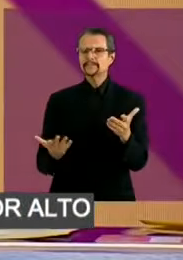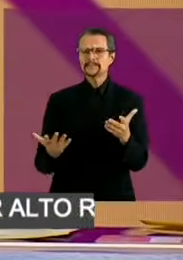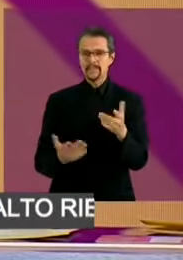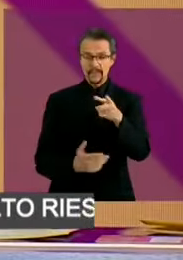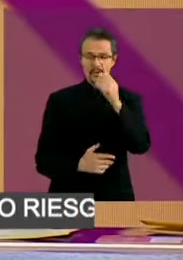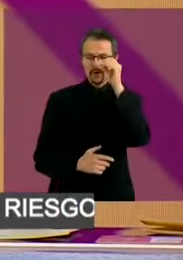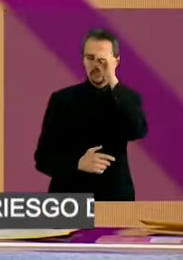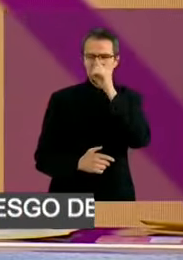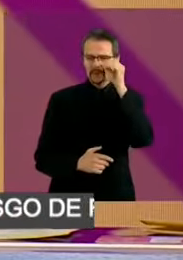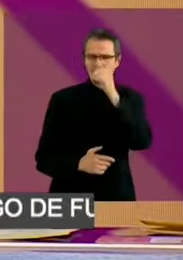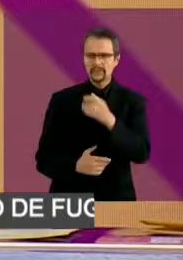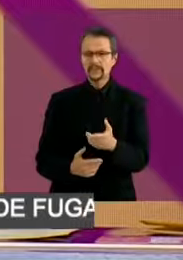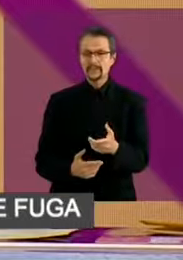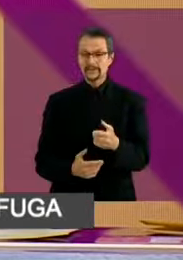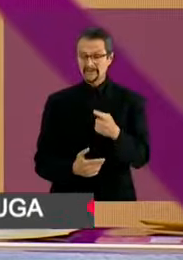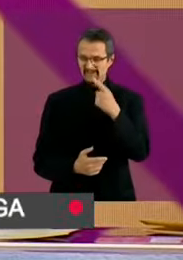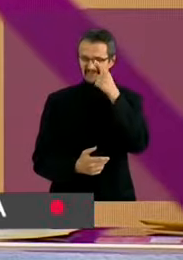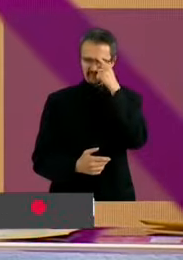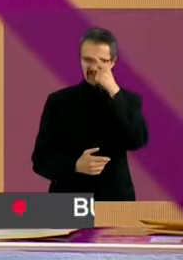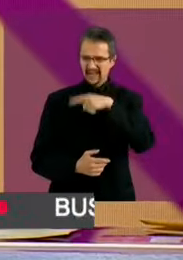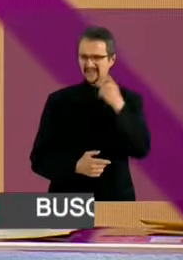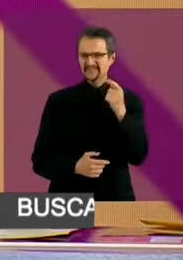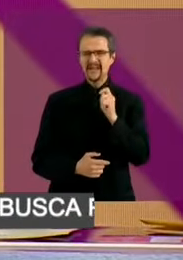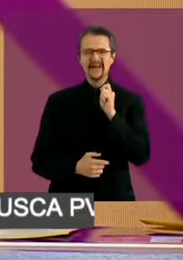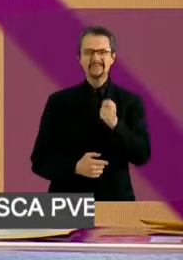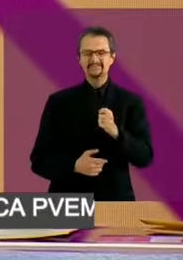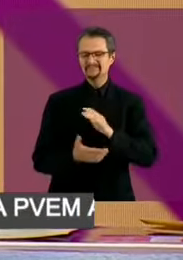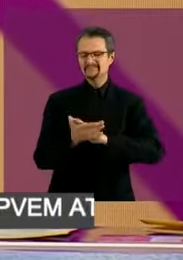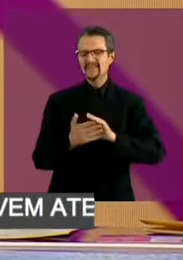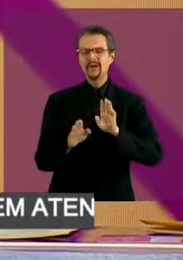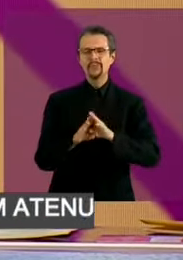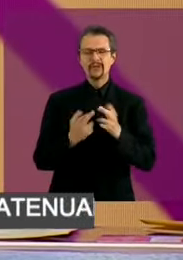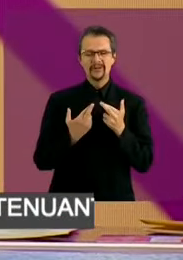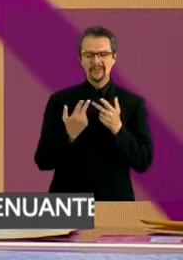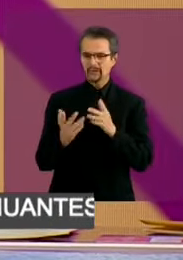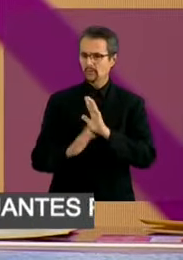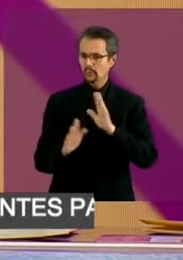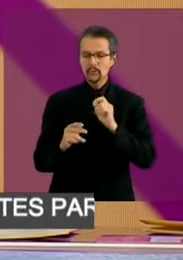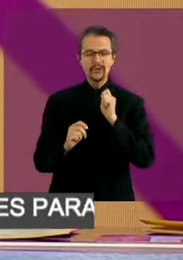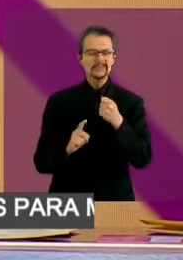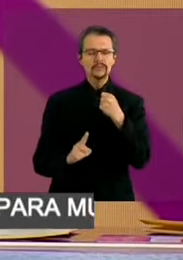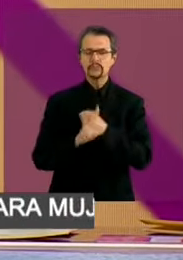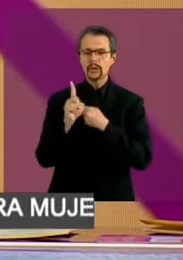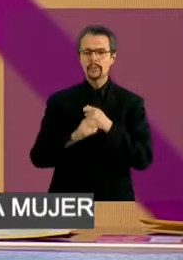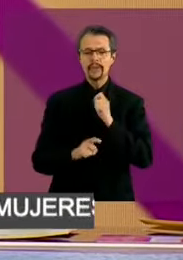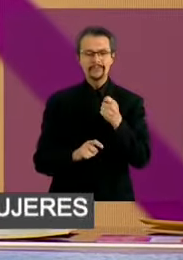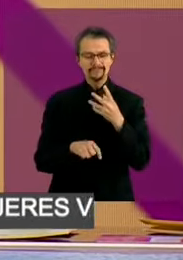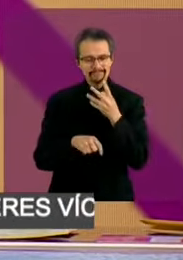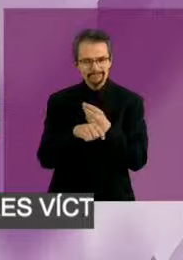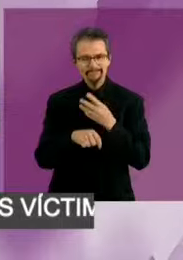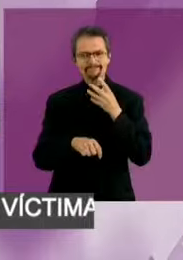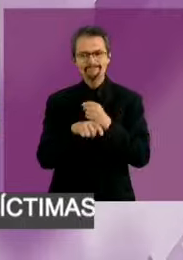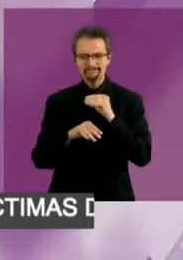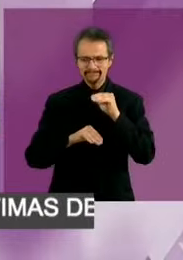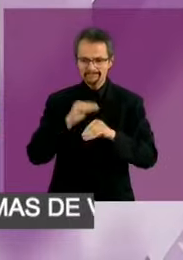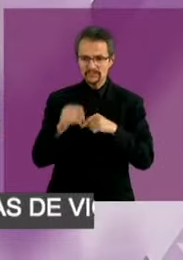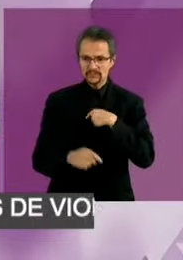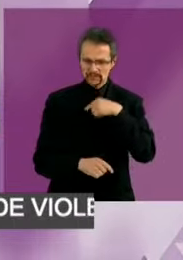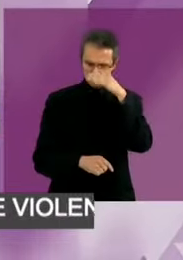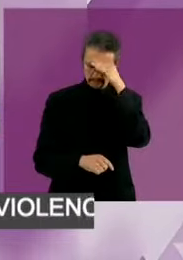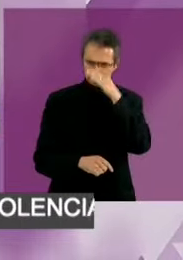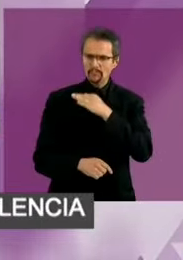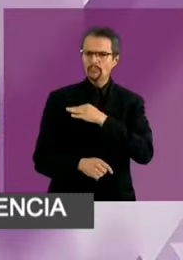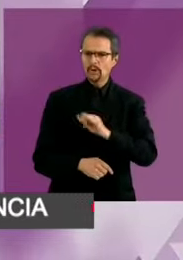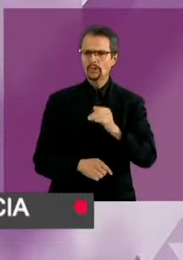fácil es destruir. Si había algún problema, había que corregir. Yo propongo que haya nuevamente escuelas de tiempo completo. Ningún